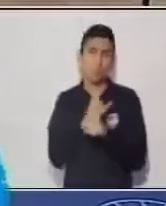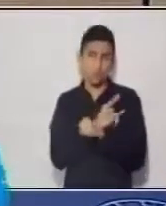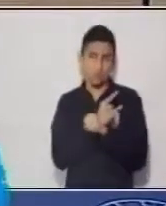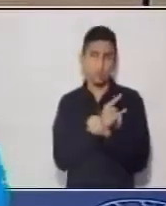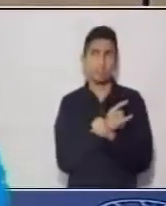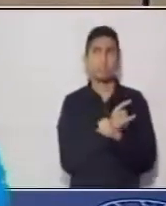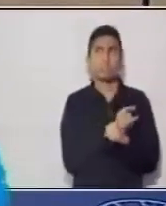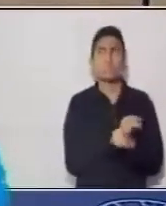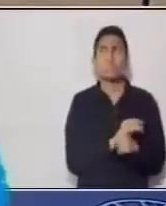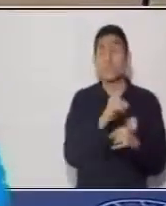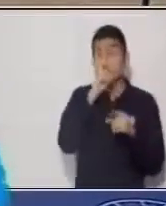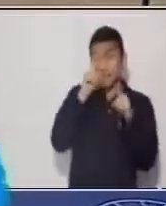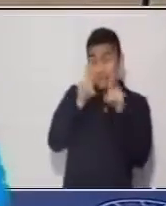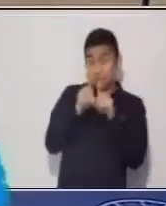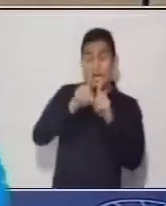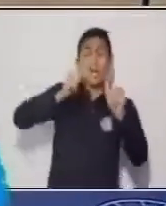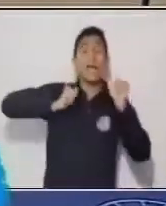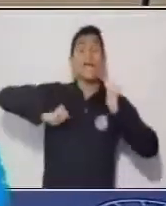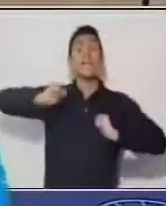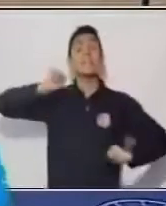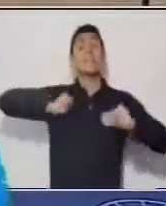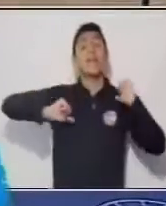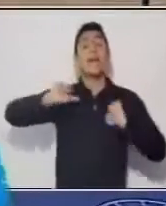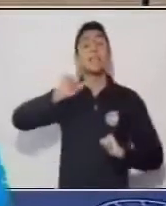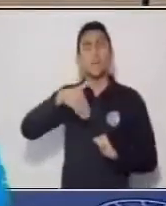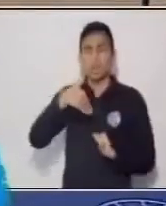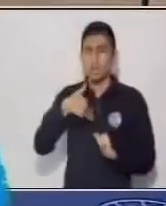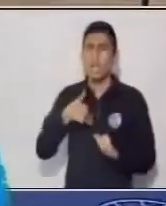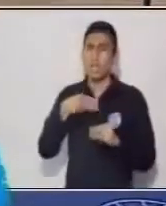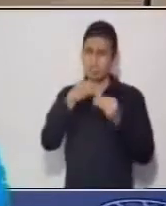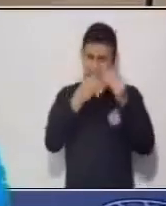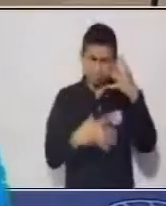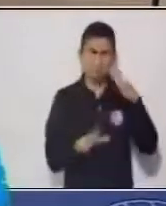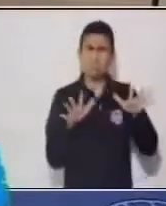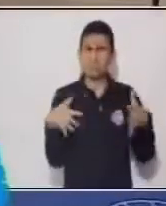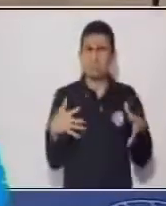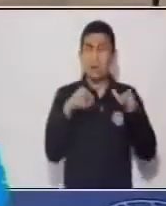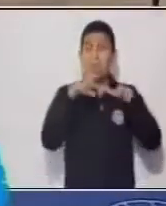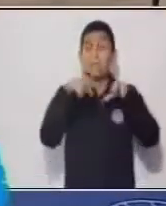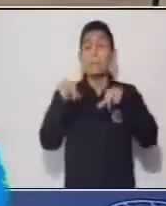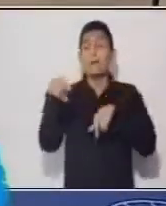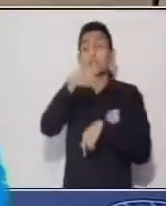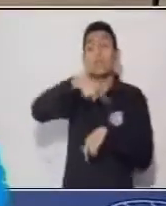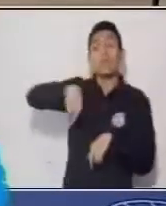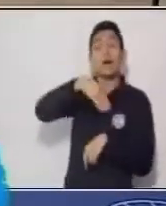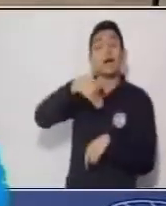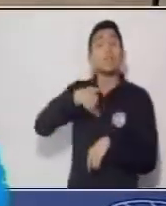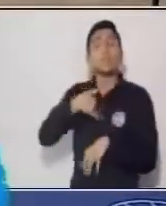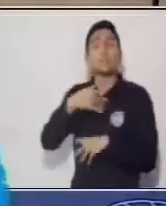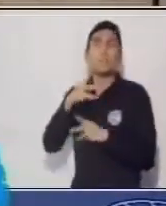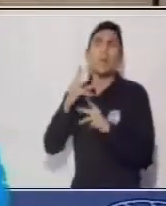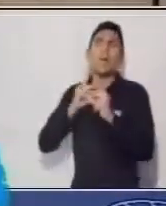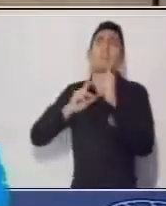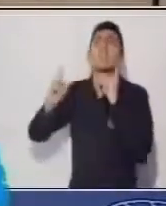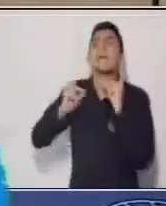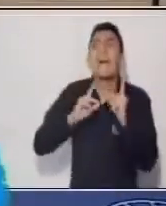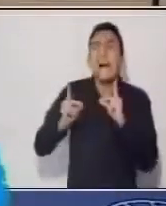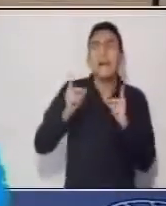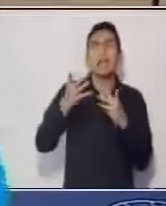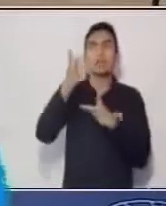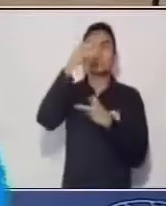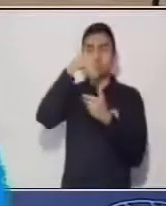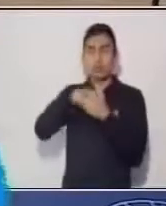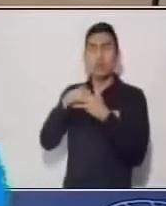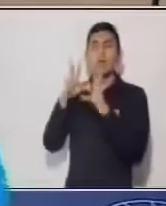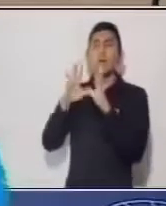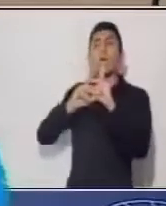Incluso en el teatro se maneja mucho este tipo de diálogo en el que el personaje tiene un diálogo a la redundancia, una